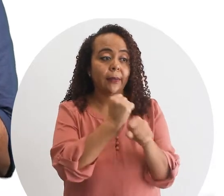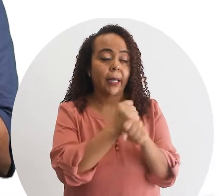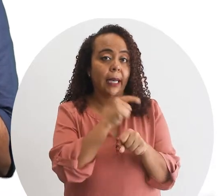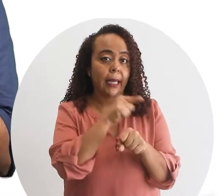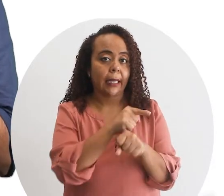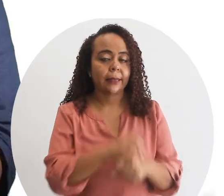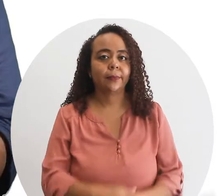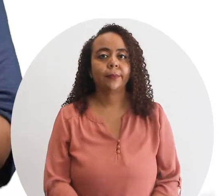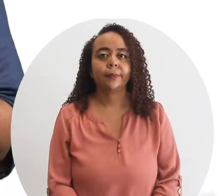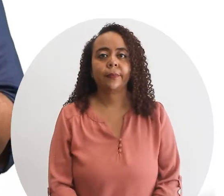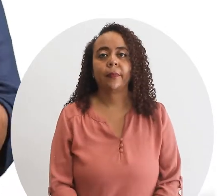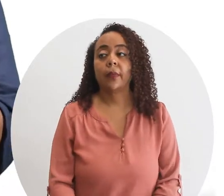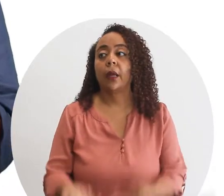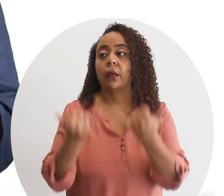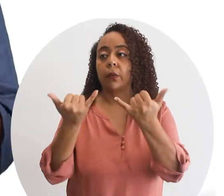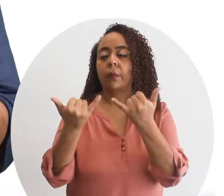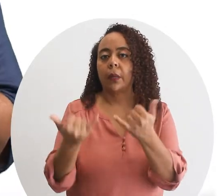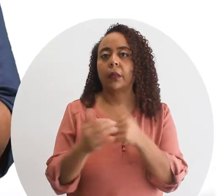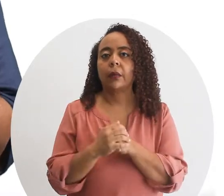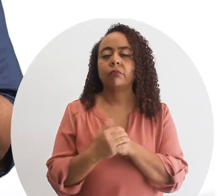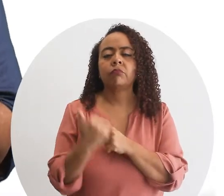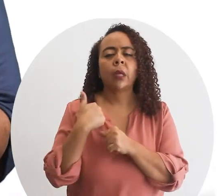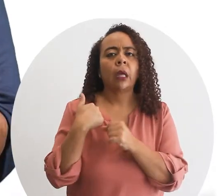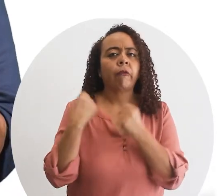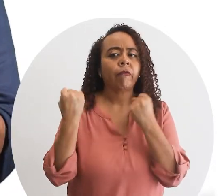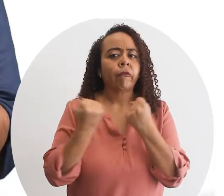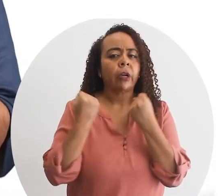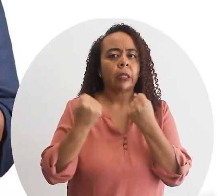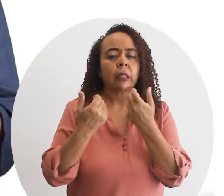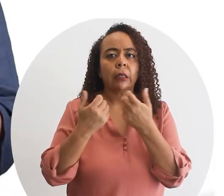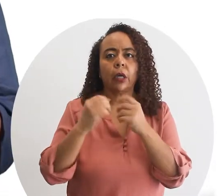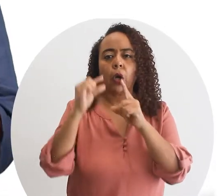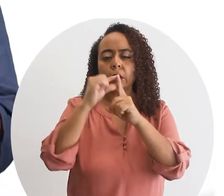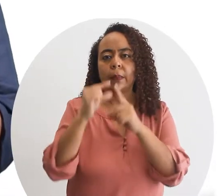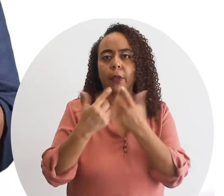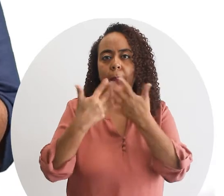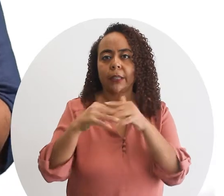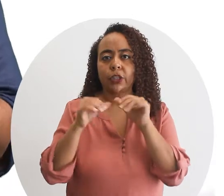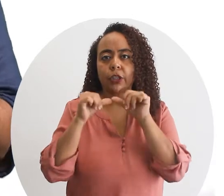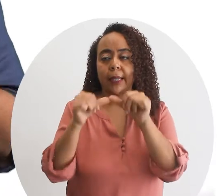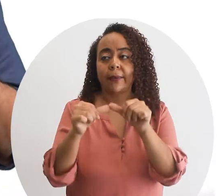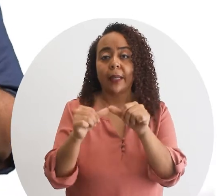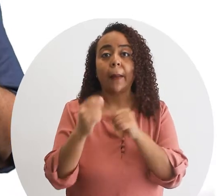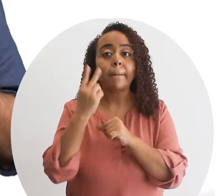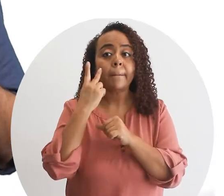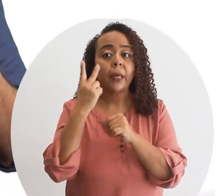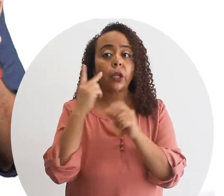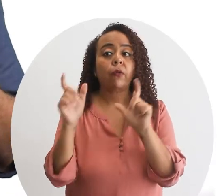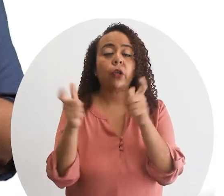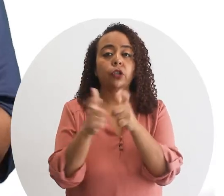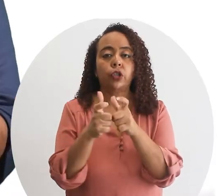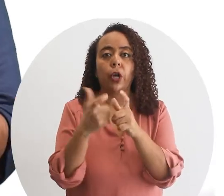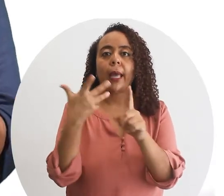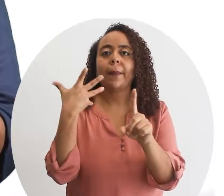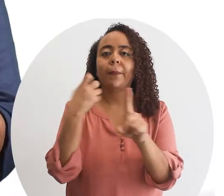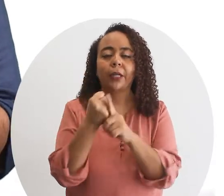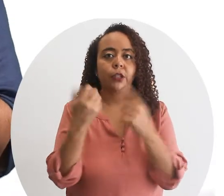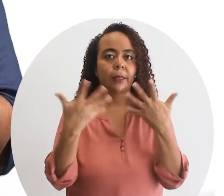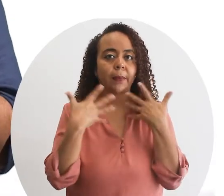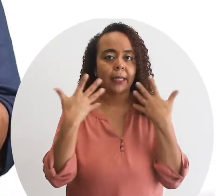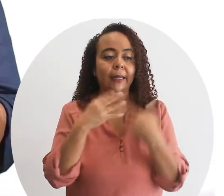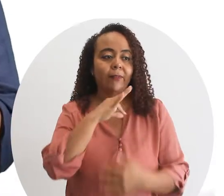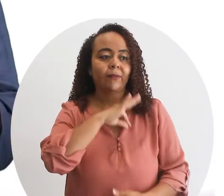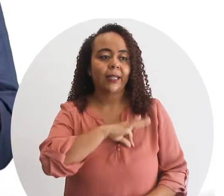trabajan en ellas actualmente hay un fuerte concepto de empresas sostenibles considerando la reducción de los impactos ambientales